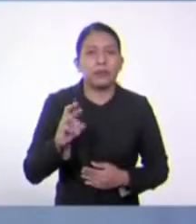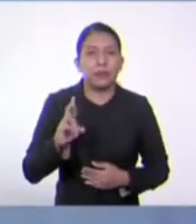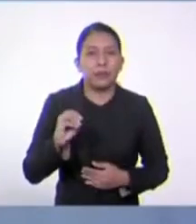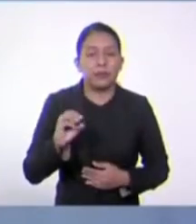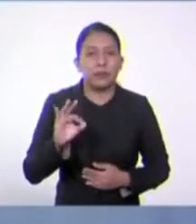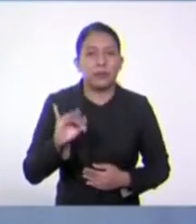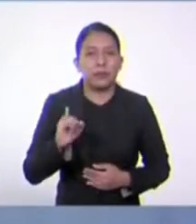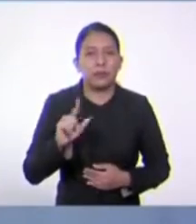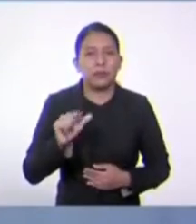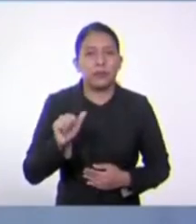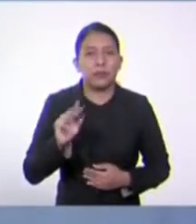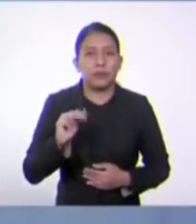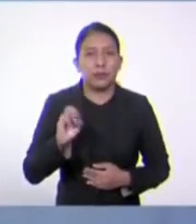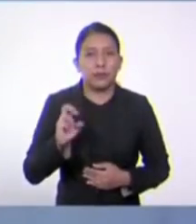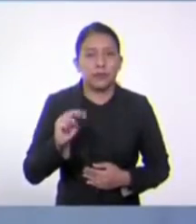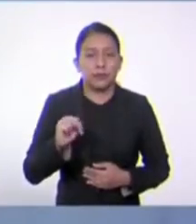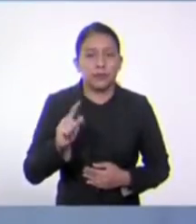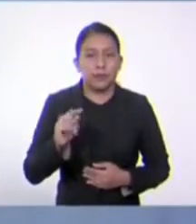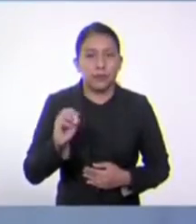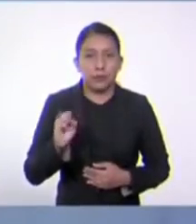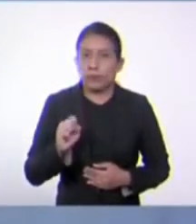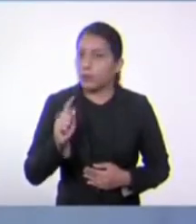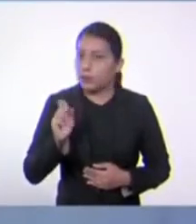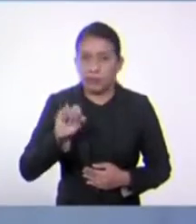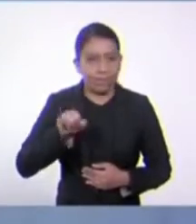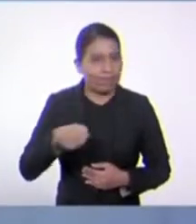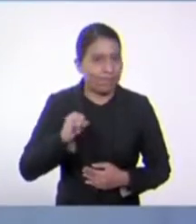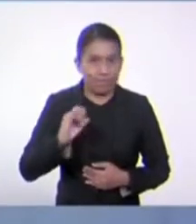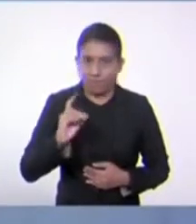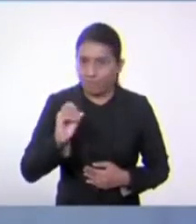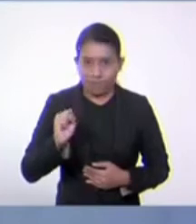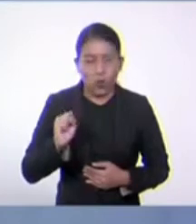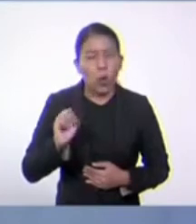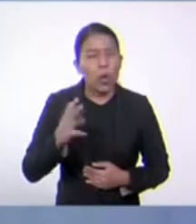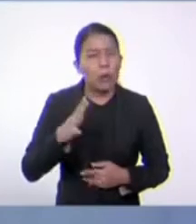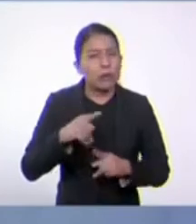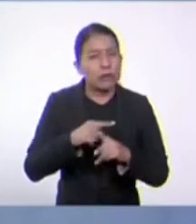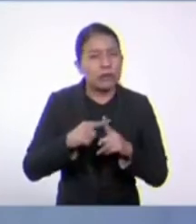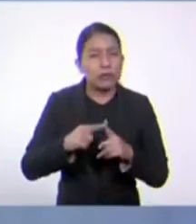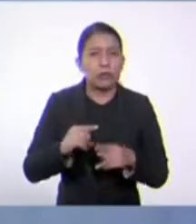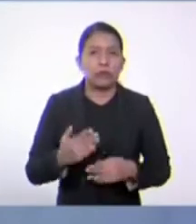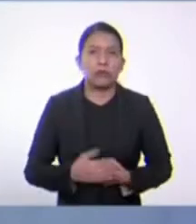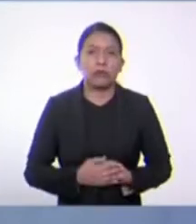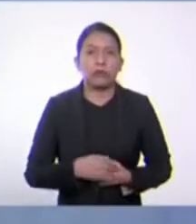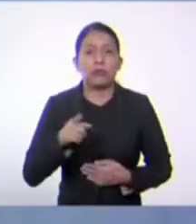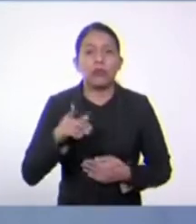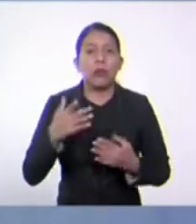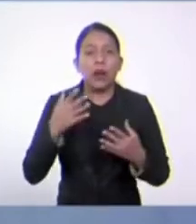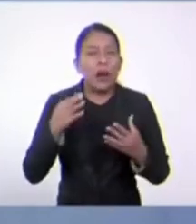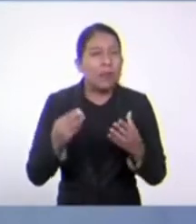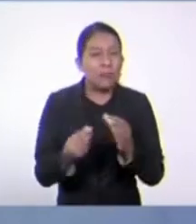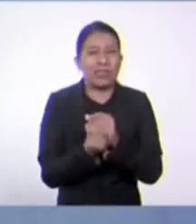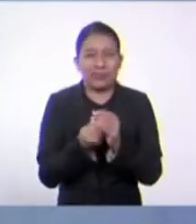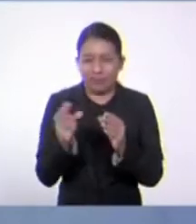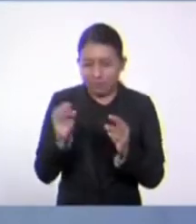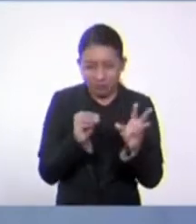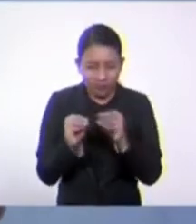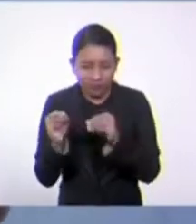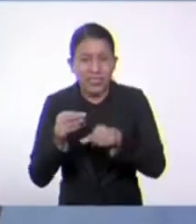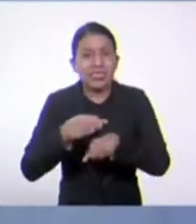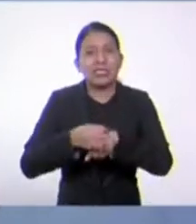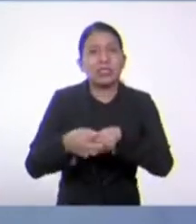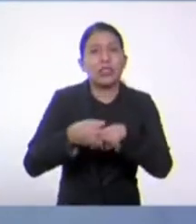son consideradas tejidos, sino que pseudotejidos, ya que son solamente agregaciones o agrupaciones de células